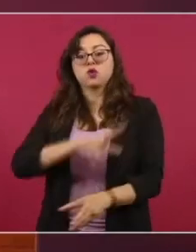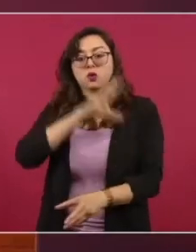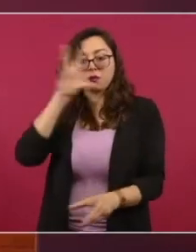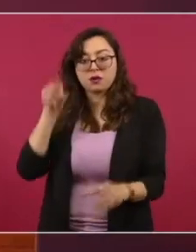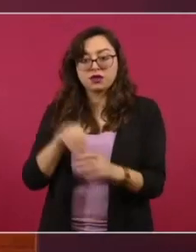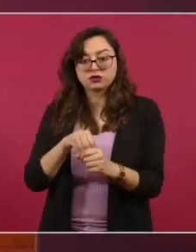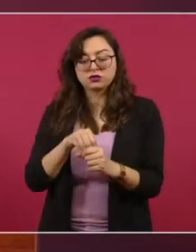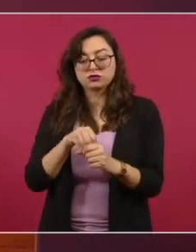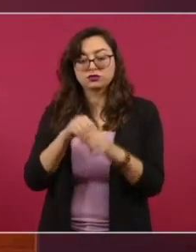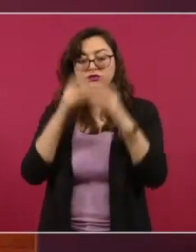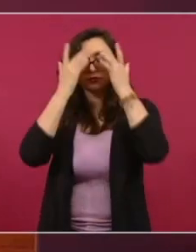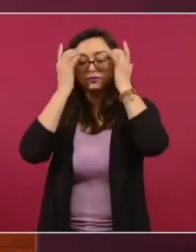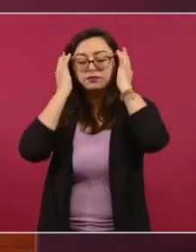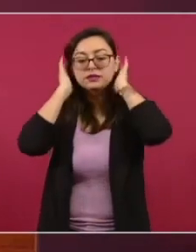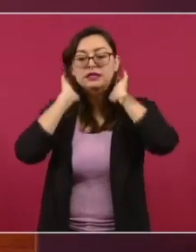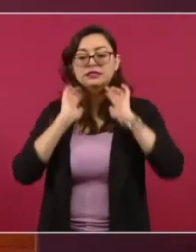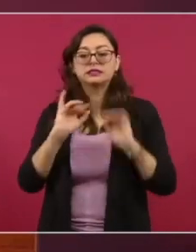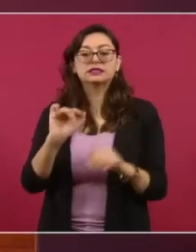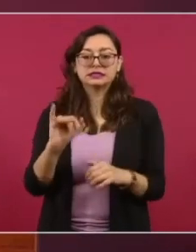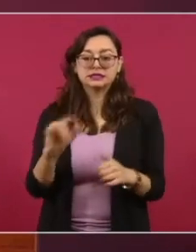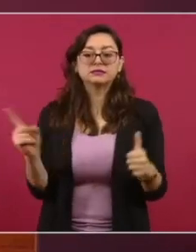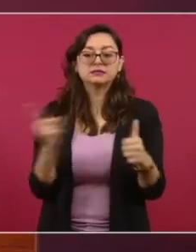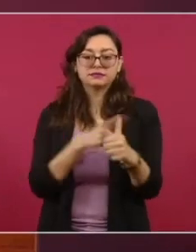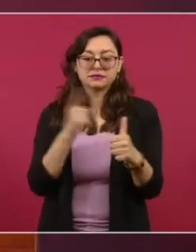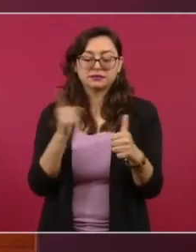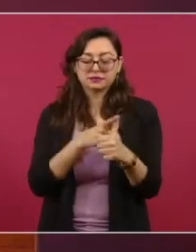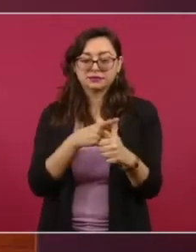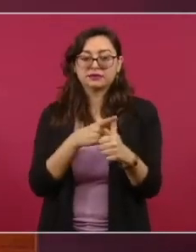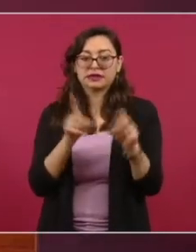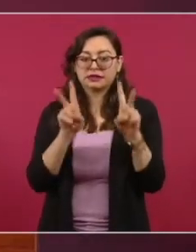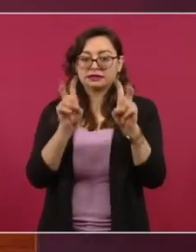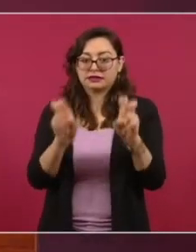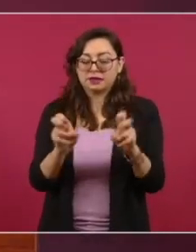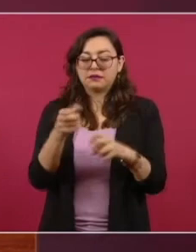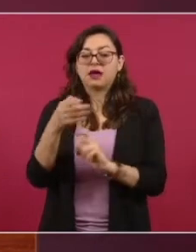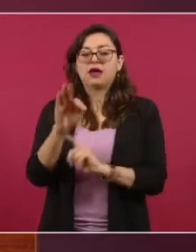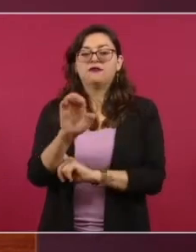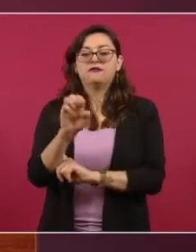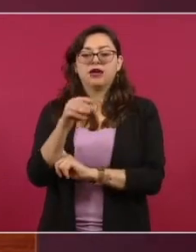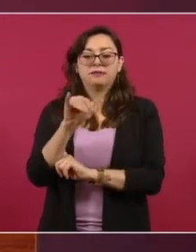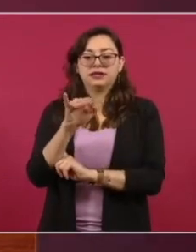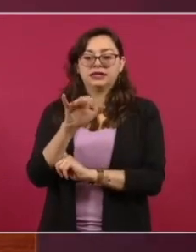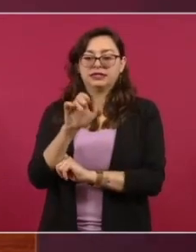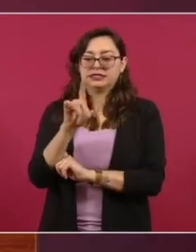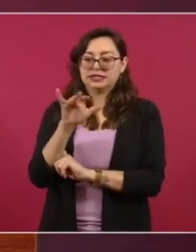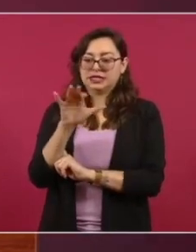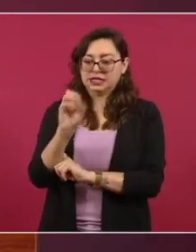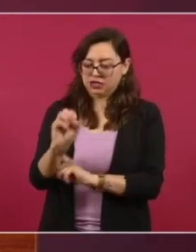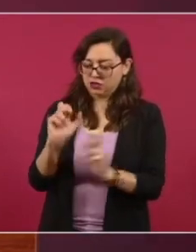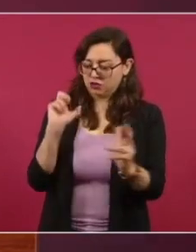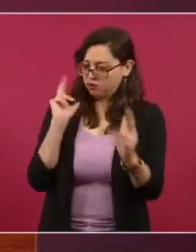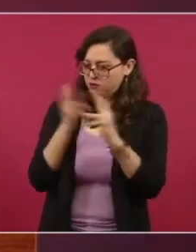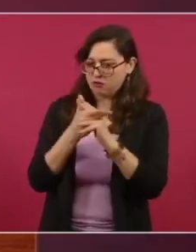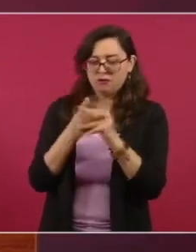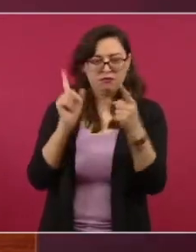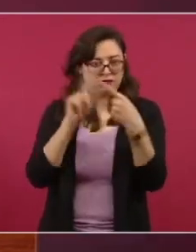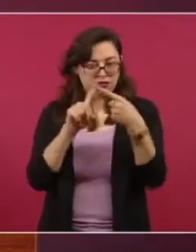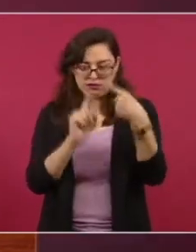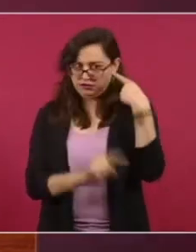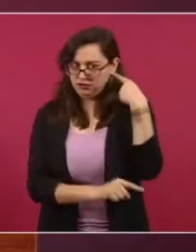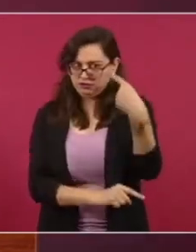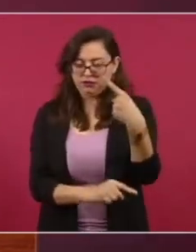feminicidio, que son delitos cometidos en razón de género o por ser mujeres. Dos,